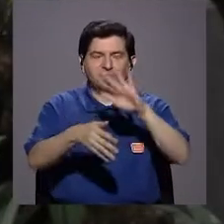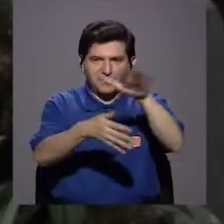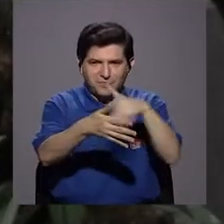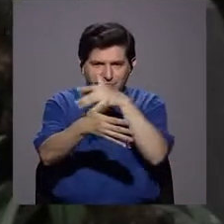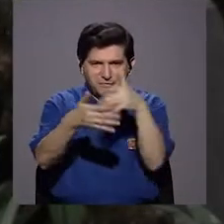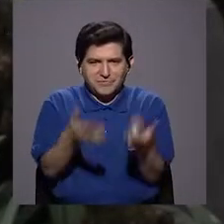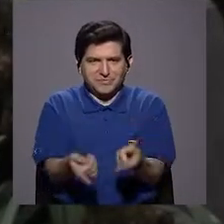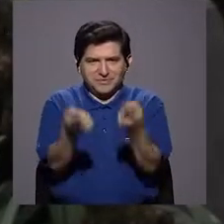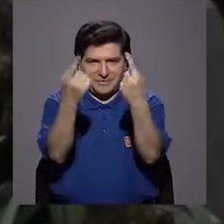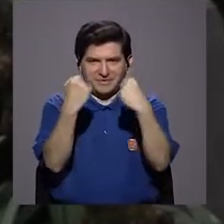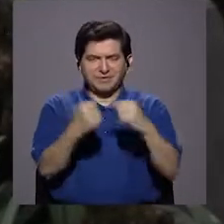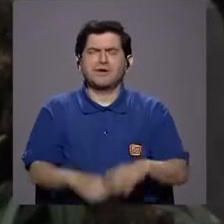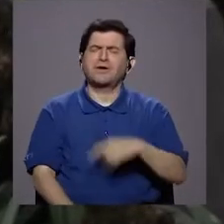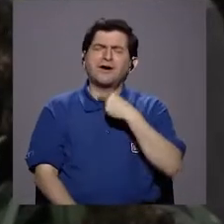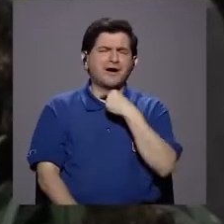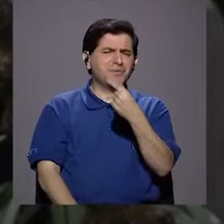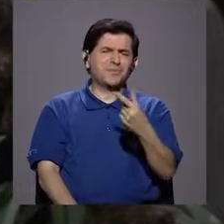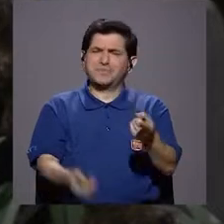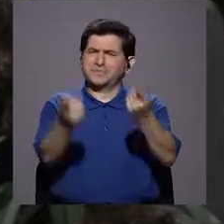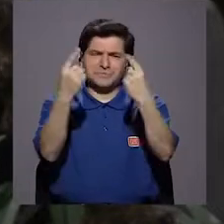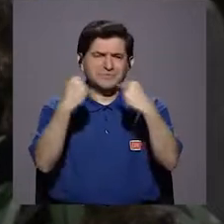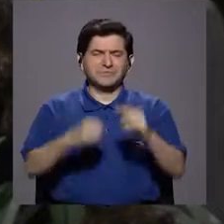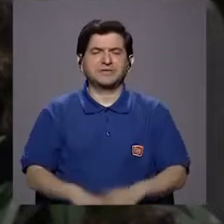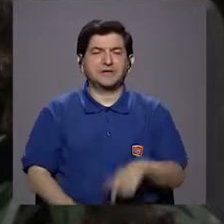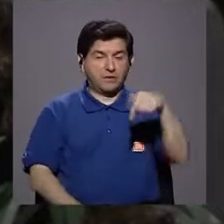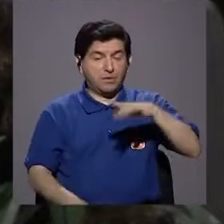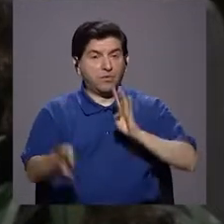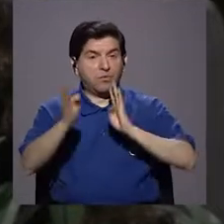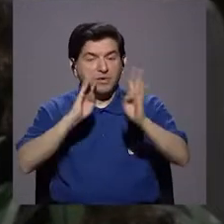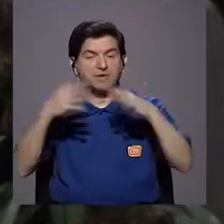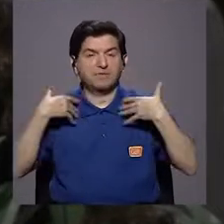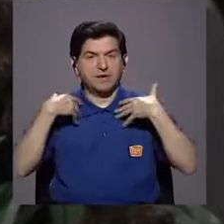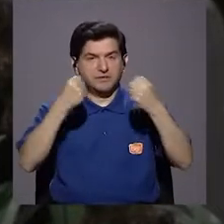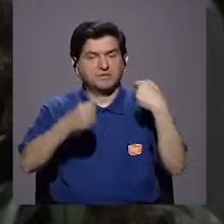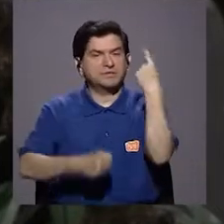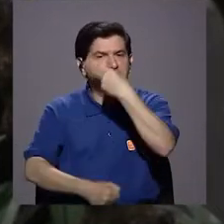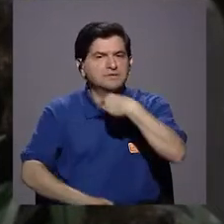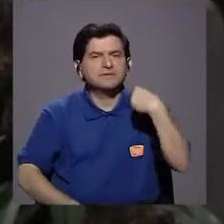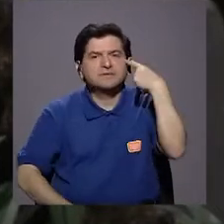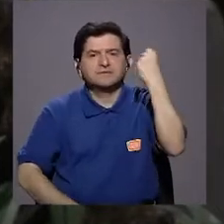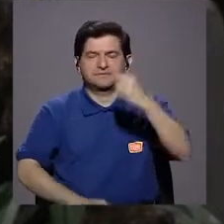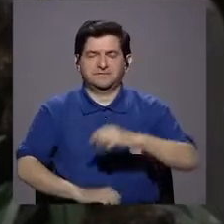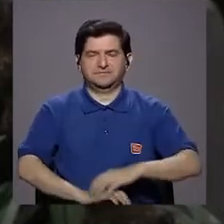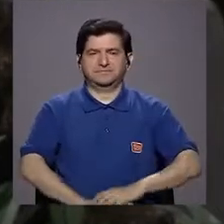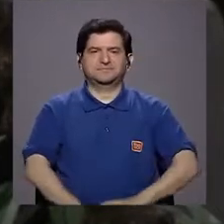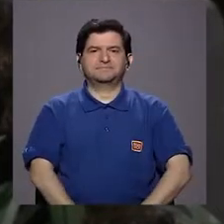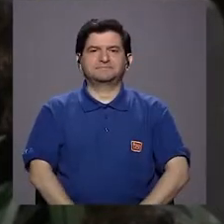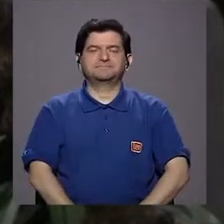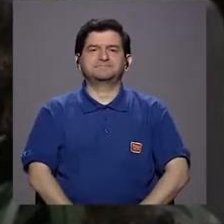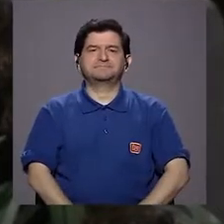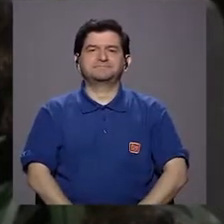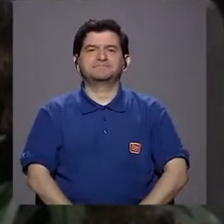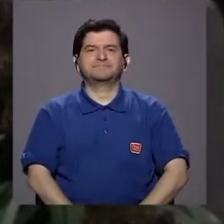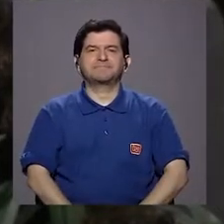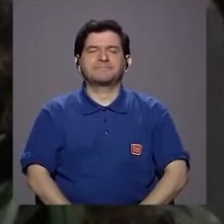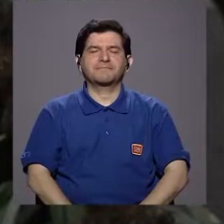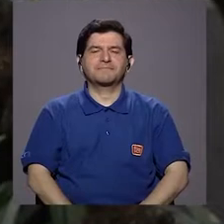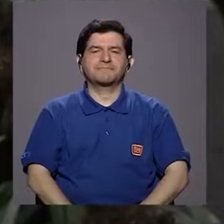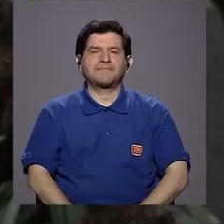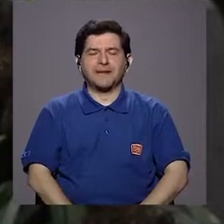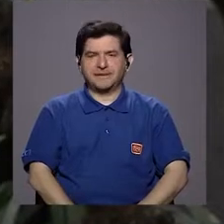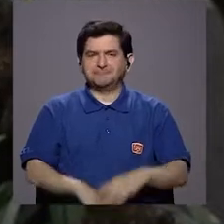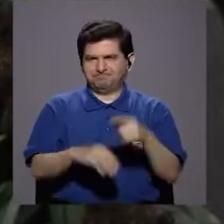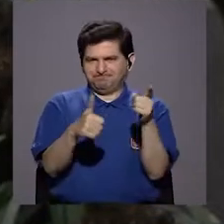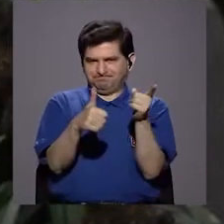su agenda. No, es un gusto estar acá con ustedes. Vamos a conversar hoy de la salud bucodental y entonces doctor, inicio